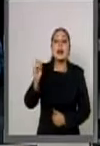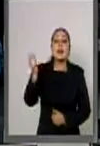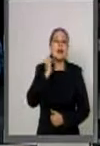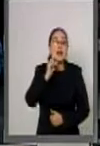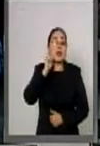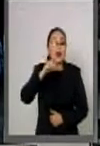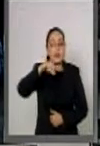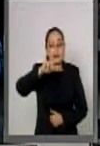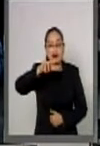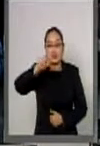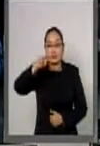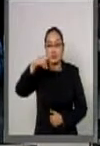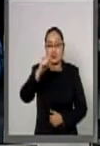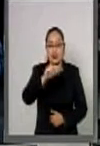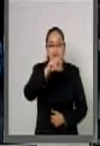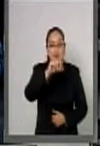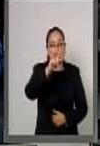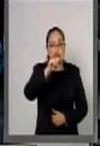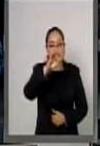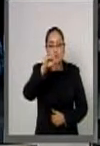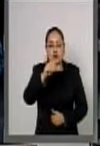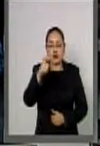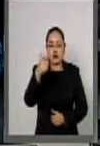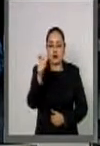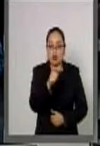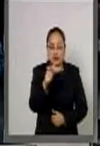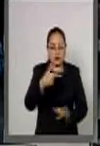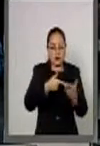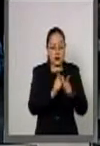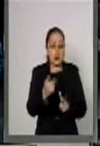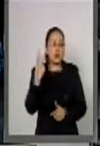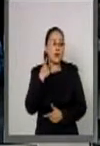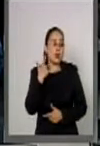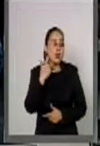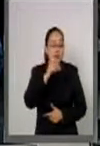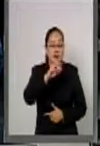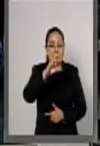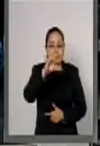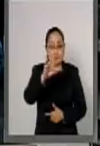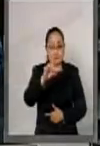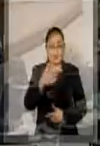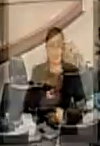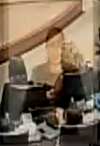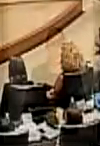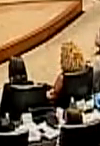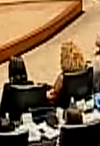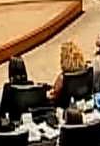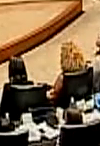Marta Palafox Gutiérrez del Grupo Parlamentario del Partido de la Revolución Democrática.